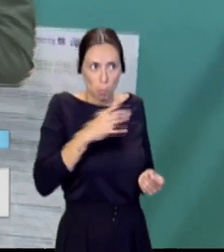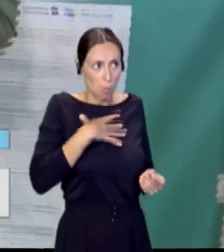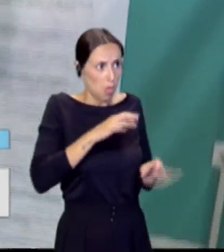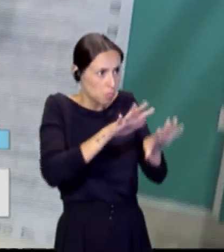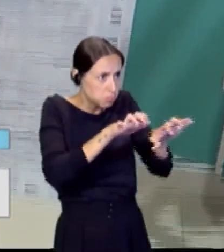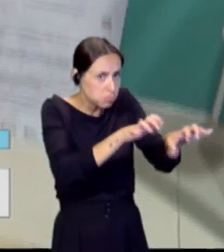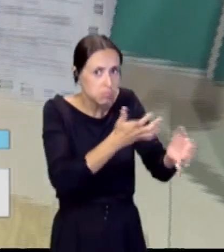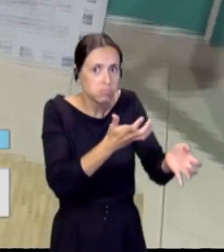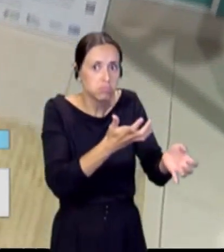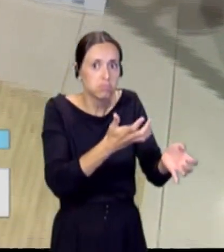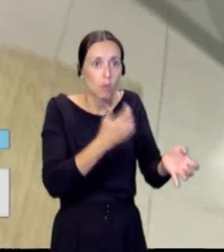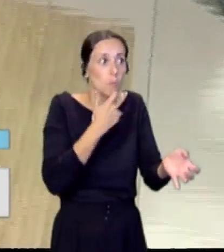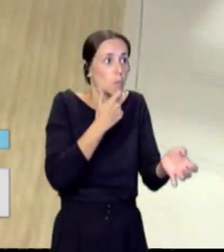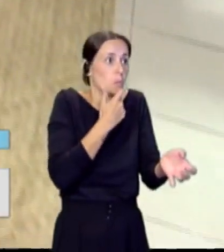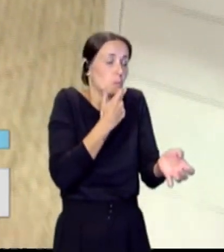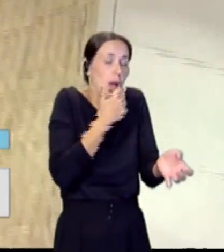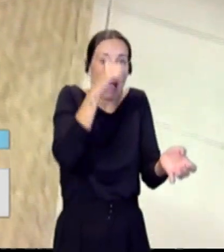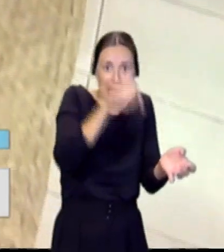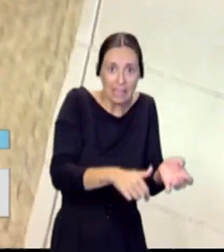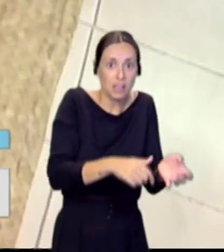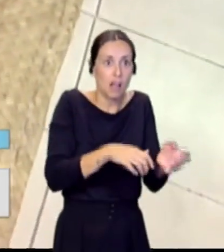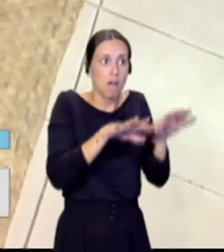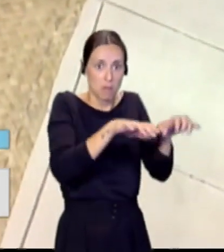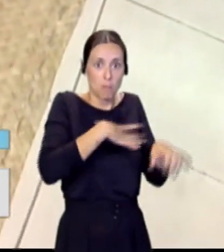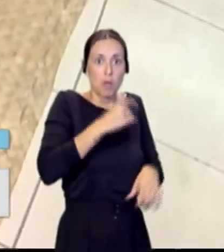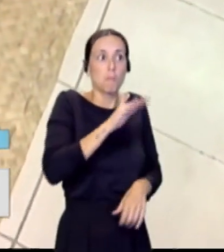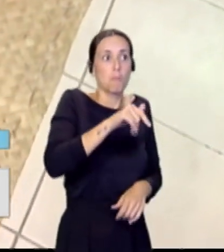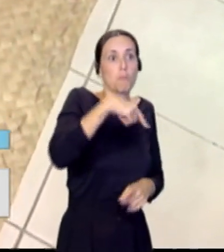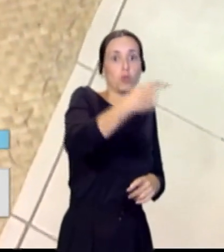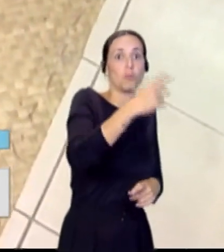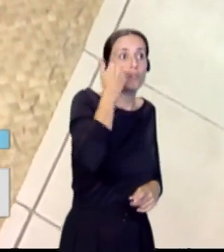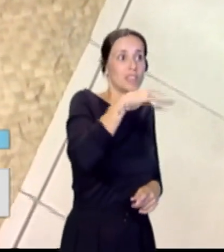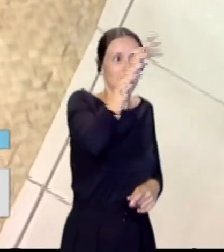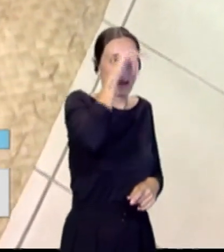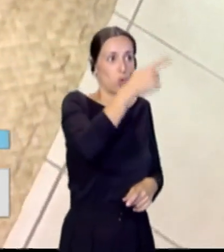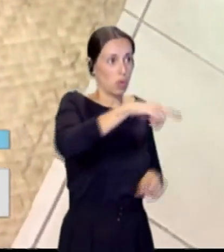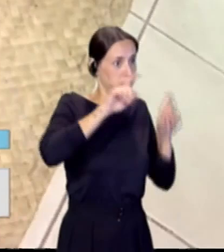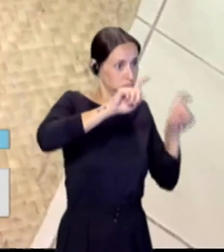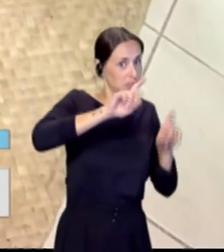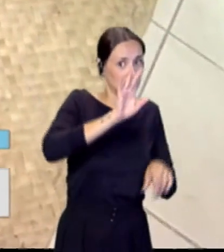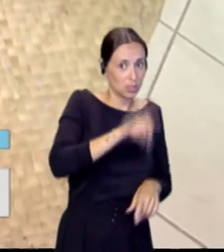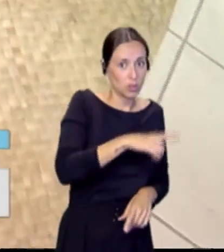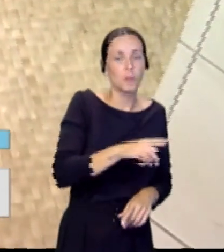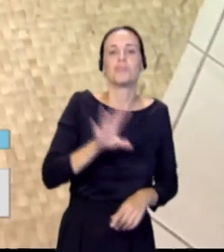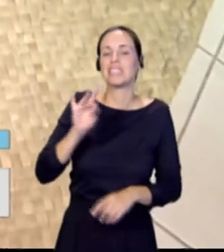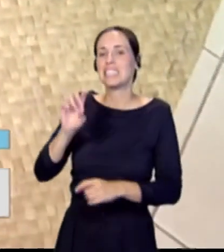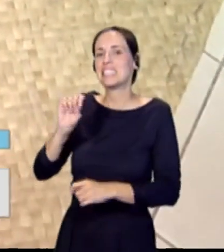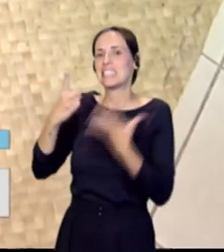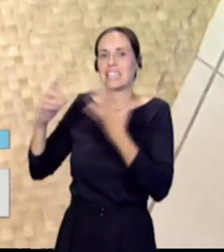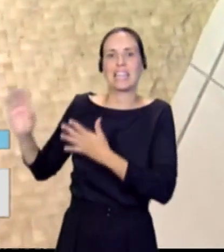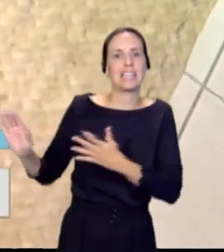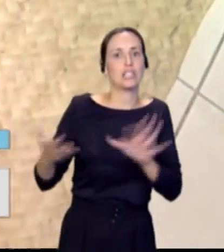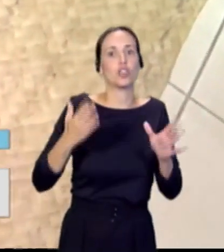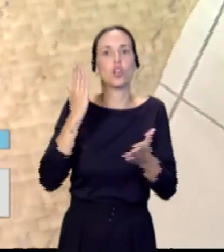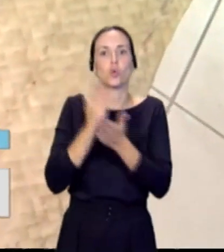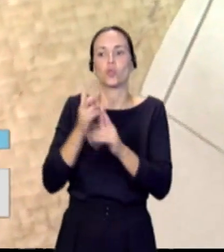precisamente a hacerlo en esta casa y el próximo fin de semana, ¿no? Exactamente. El próximo fin de semana tenemos la sexta edición del curso Taller de Esteras,